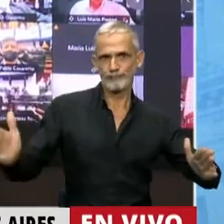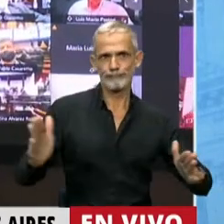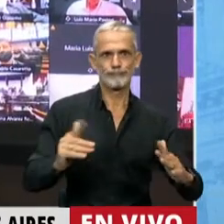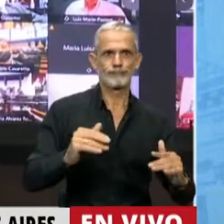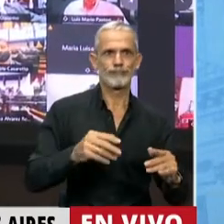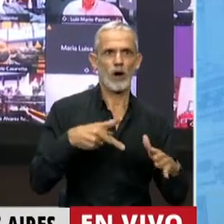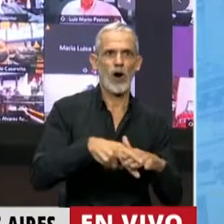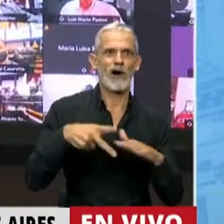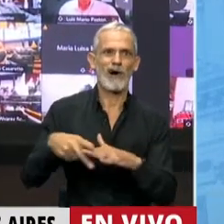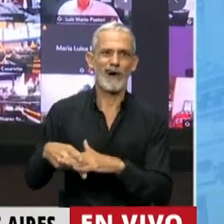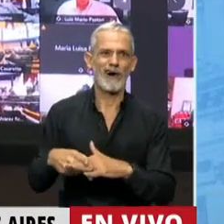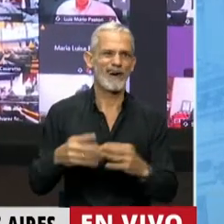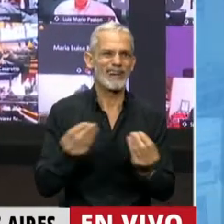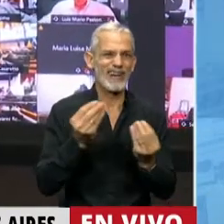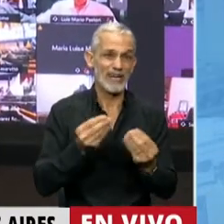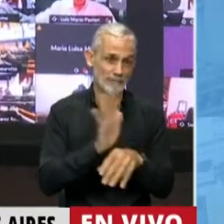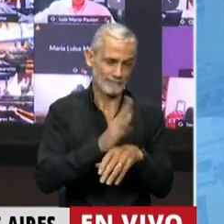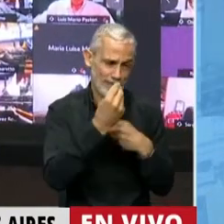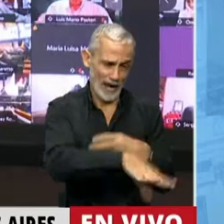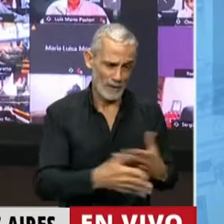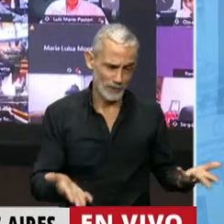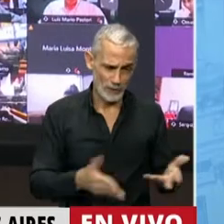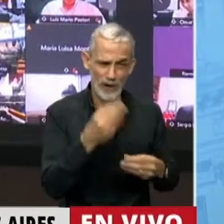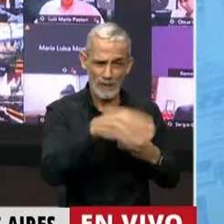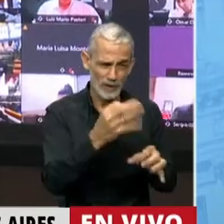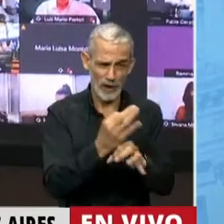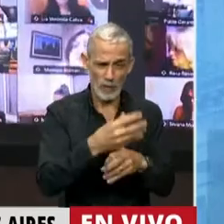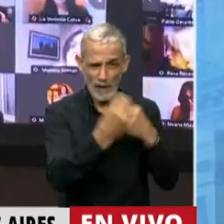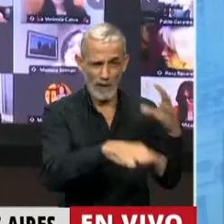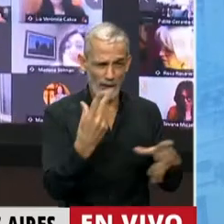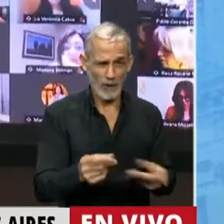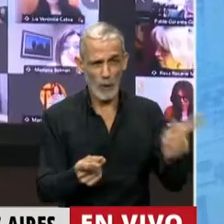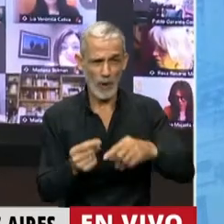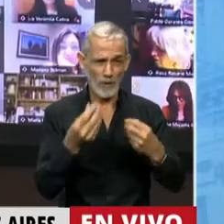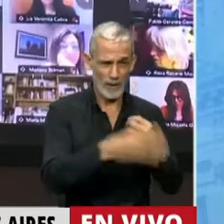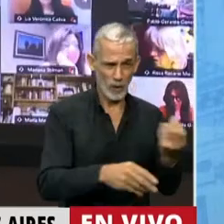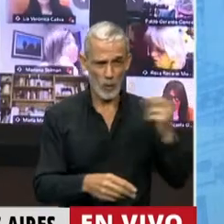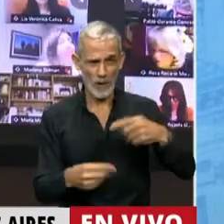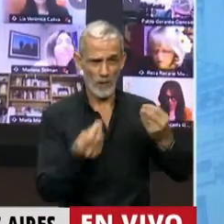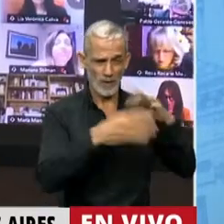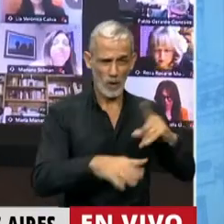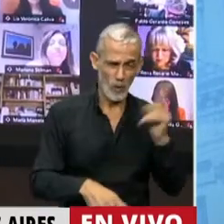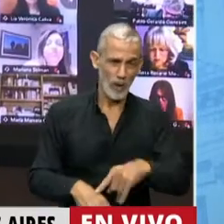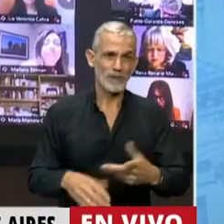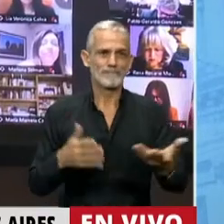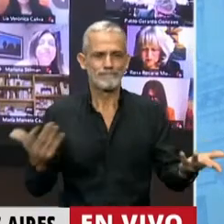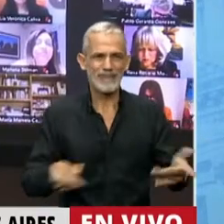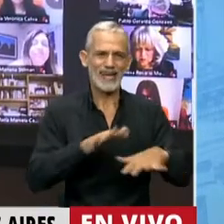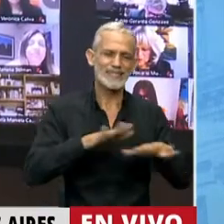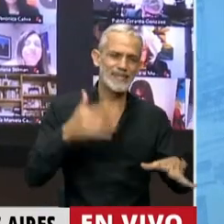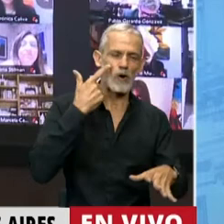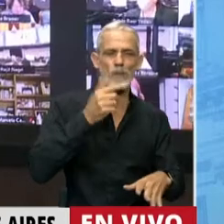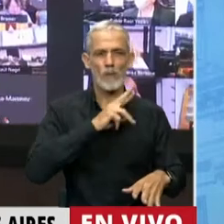discontinuas, que no es otra cosa que la deserción escolar lisa y llana, o sea, chicas, chicos,